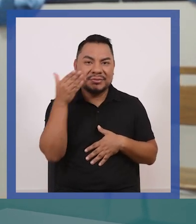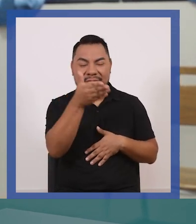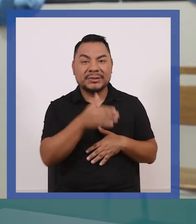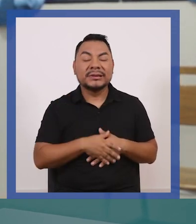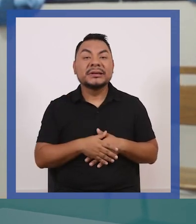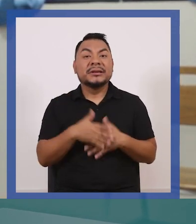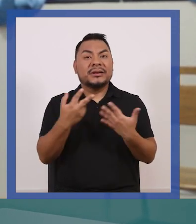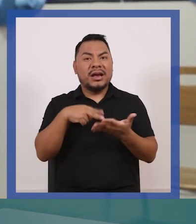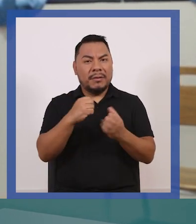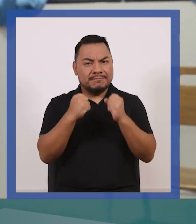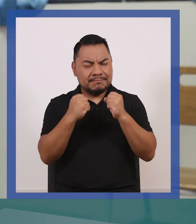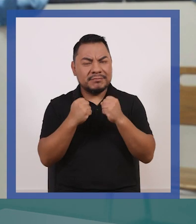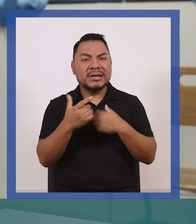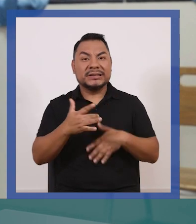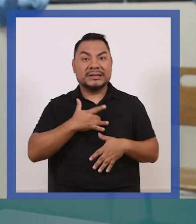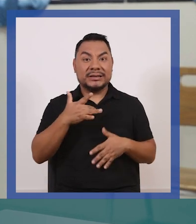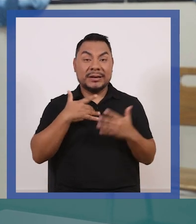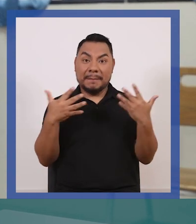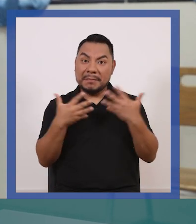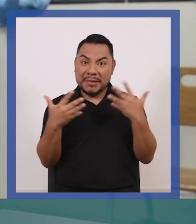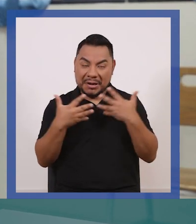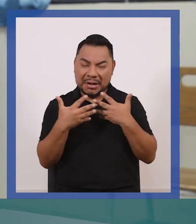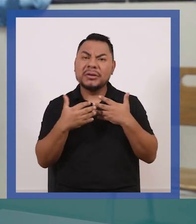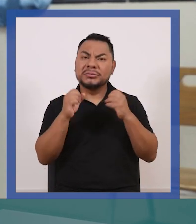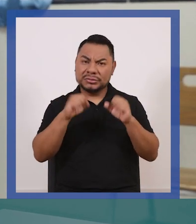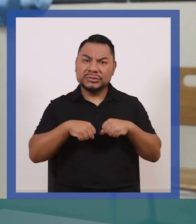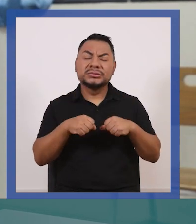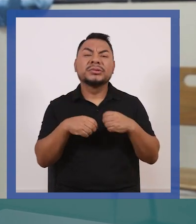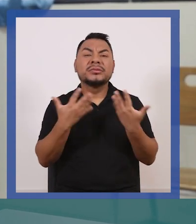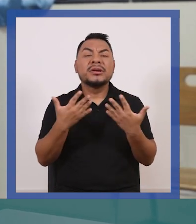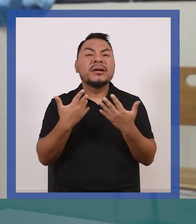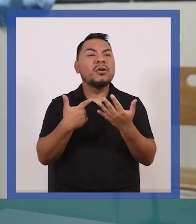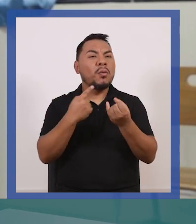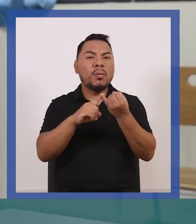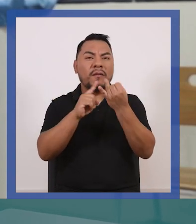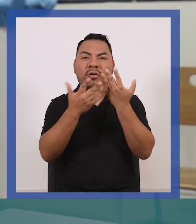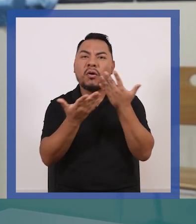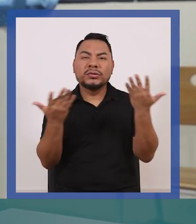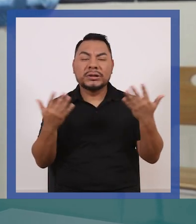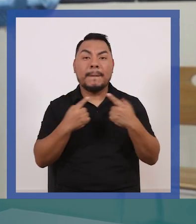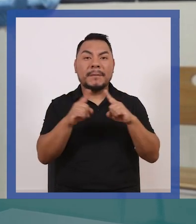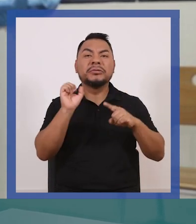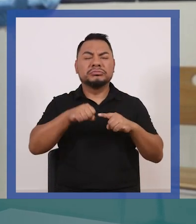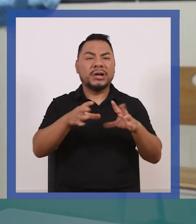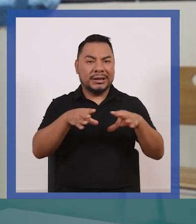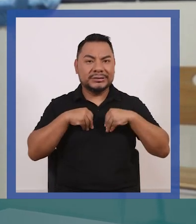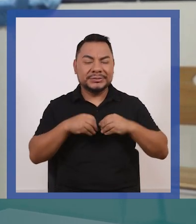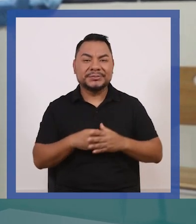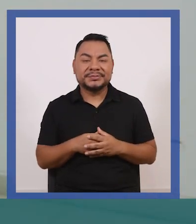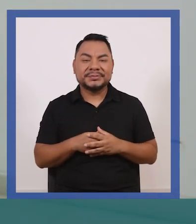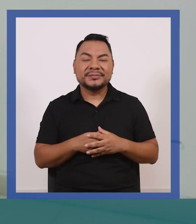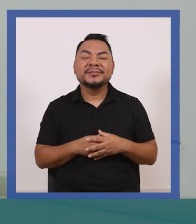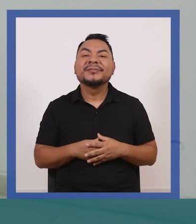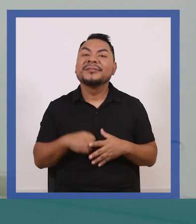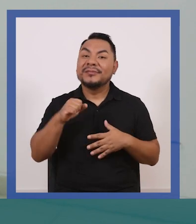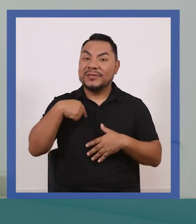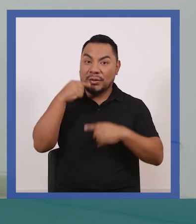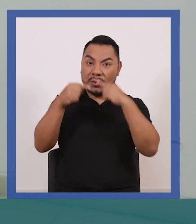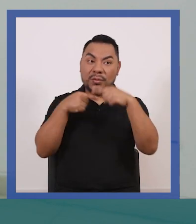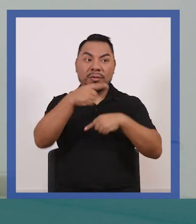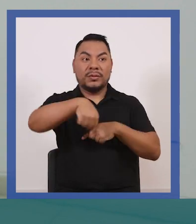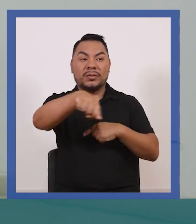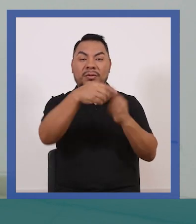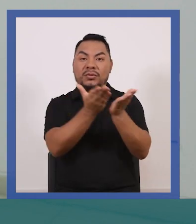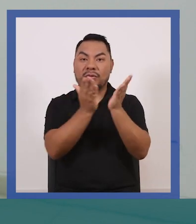yo creo que valiente es aquel que siente miedo de enfrentar ciertas cosas, pero las enfrenta. Y te comento